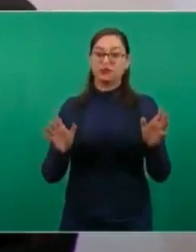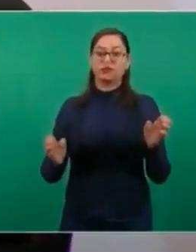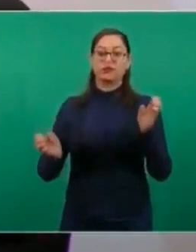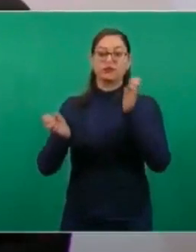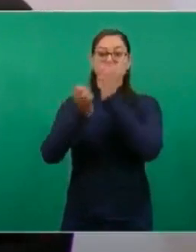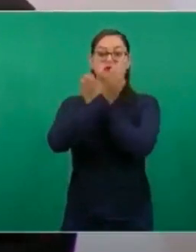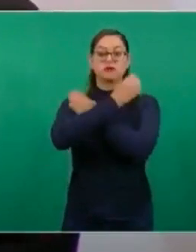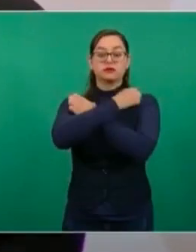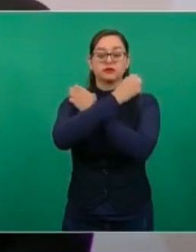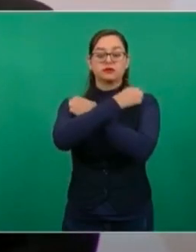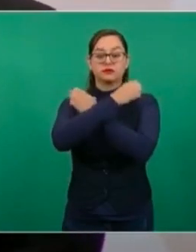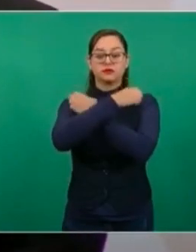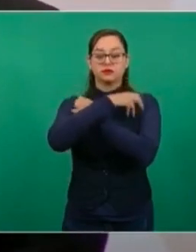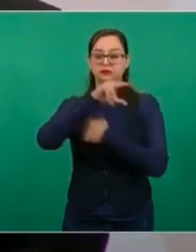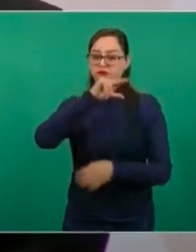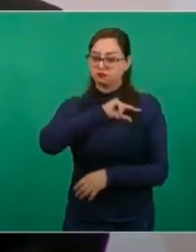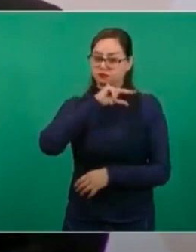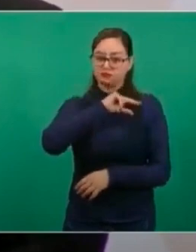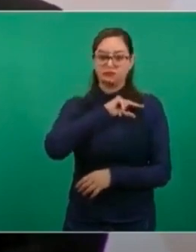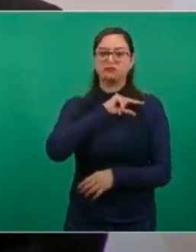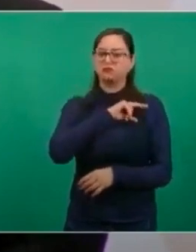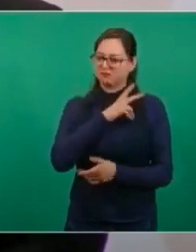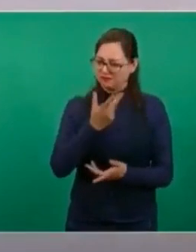privada,